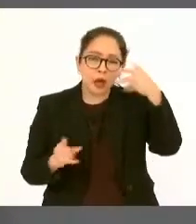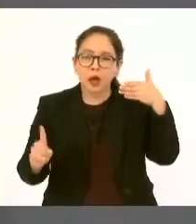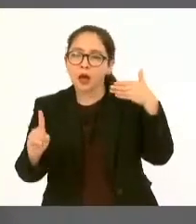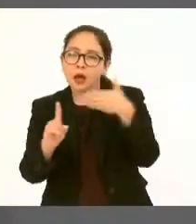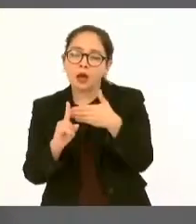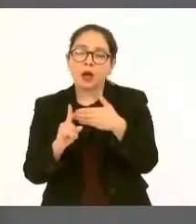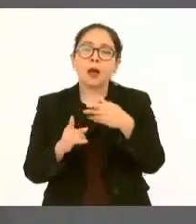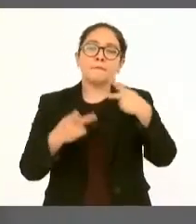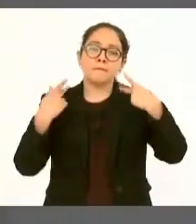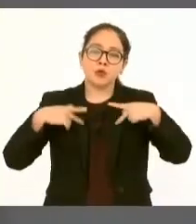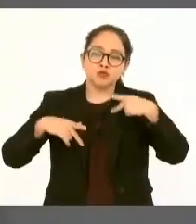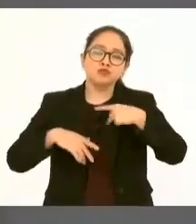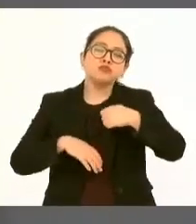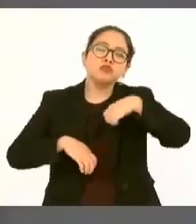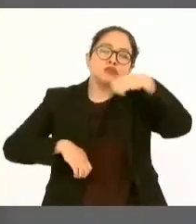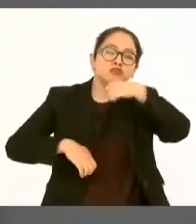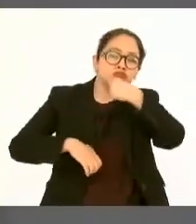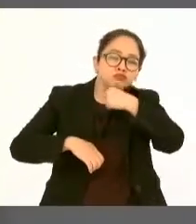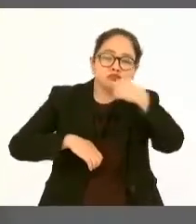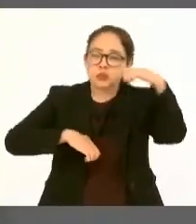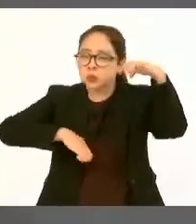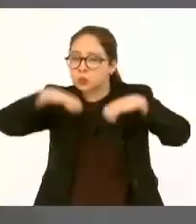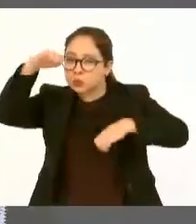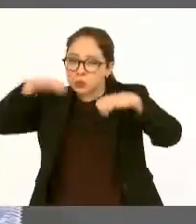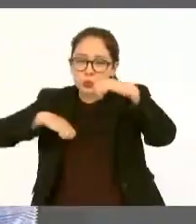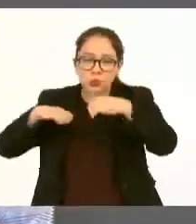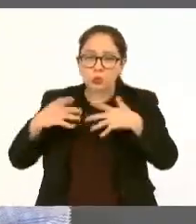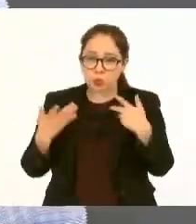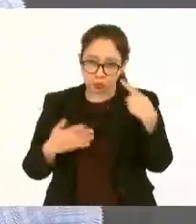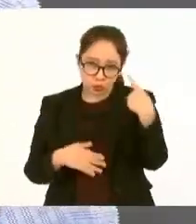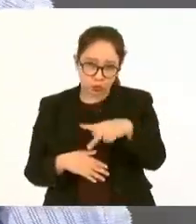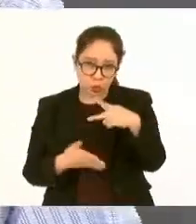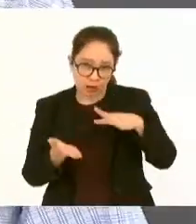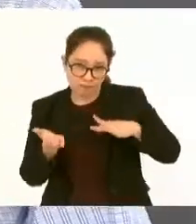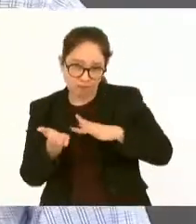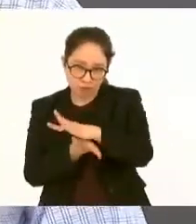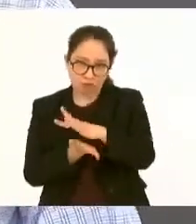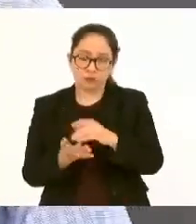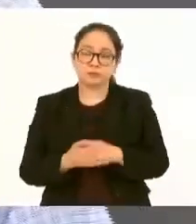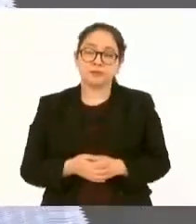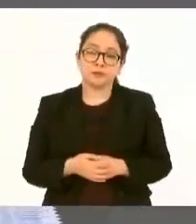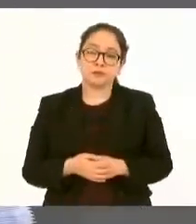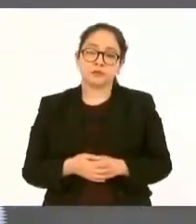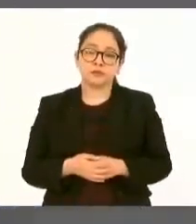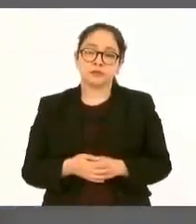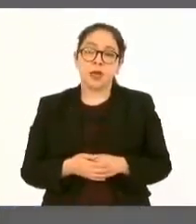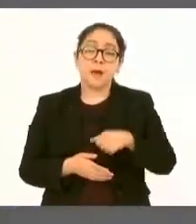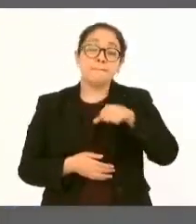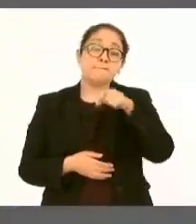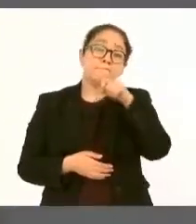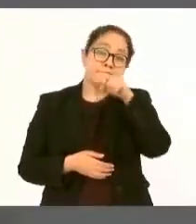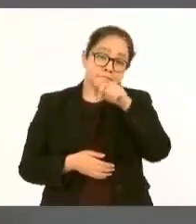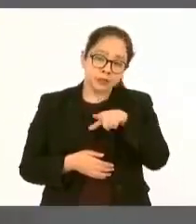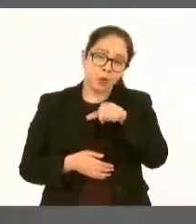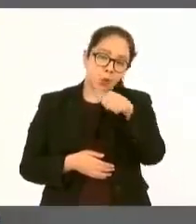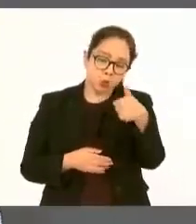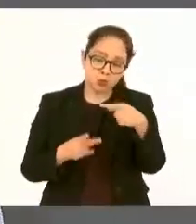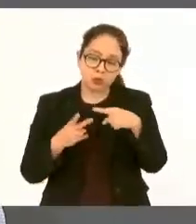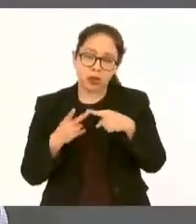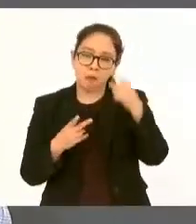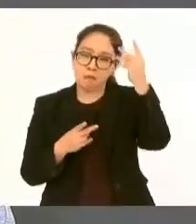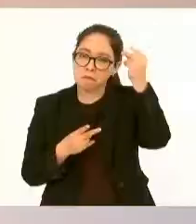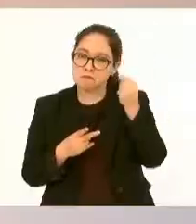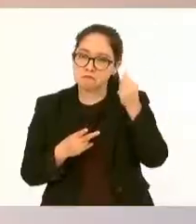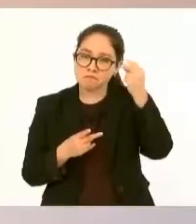y también la pensión a niñas,